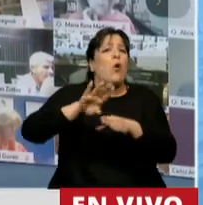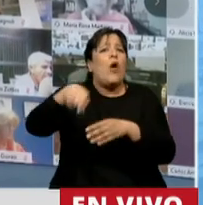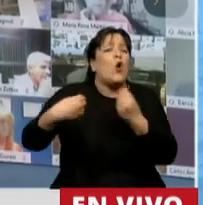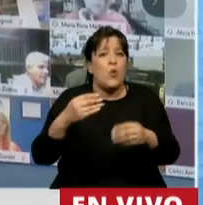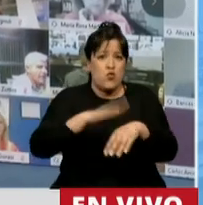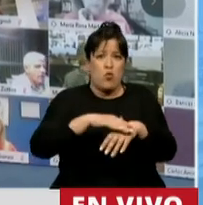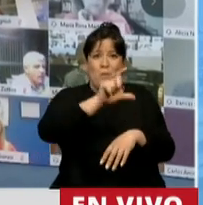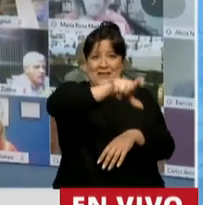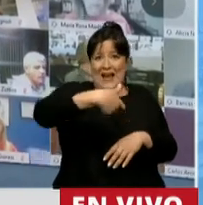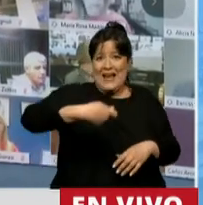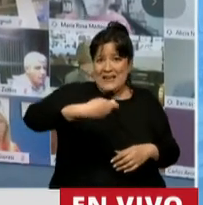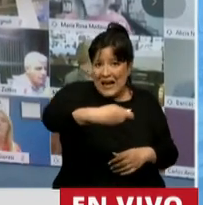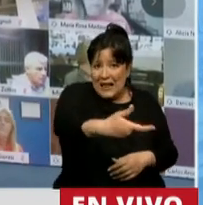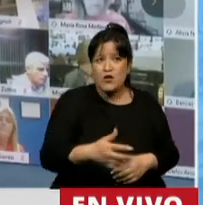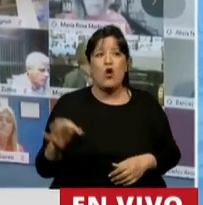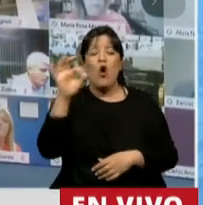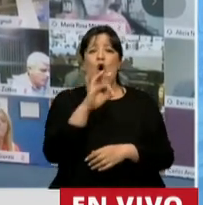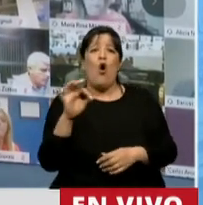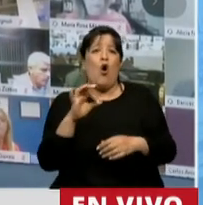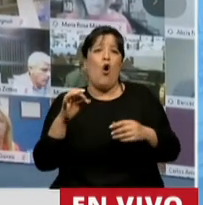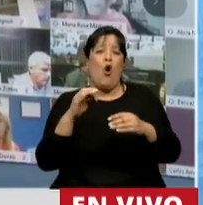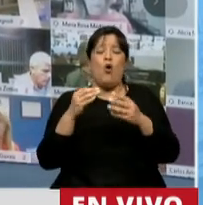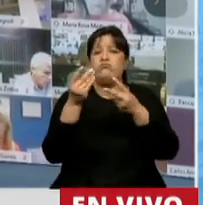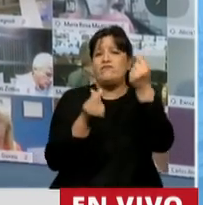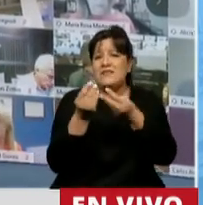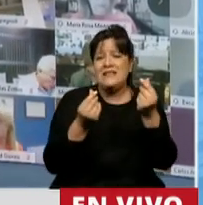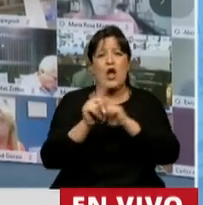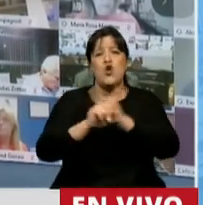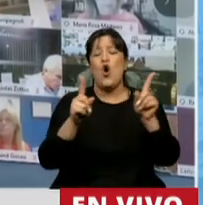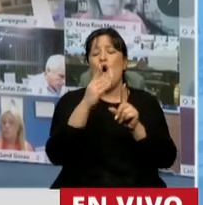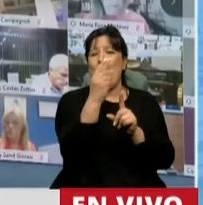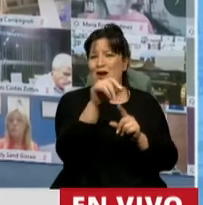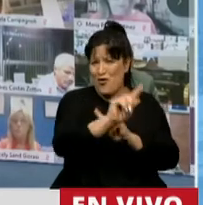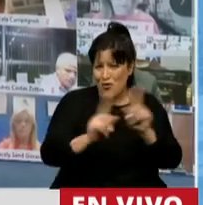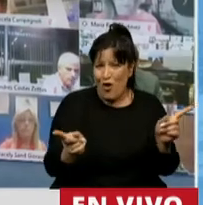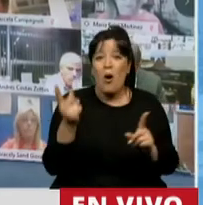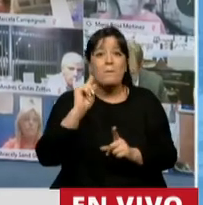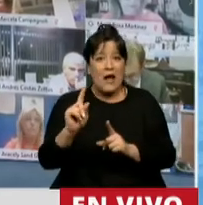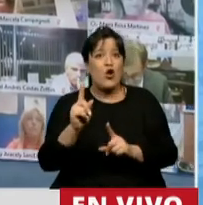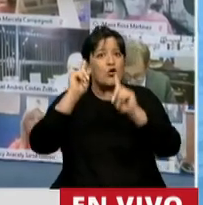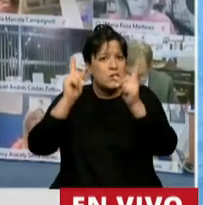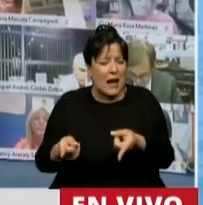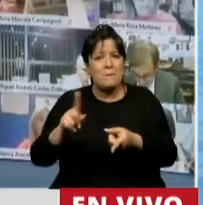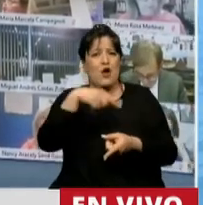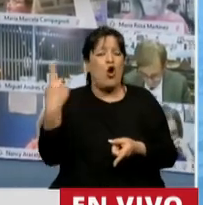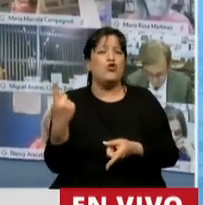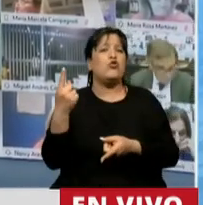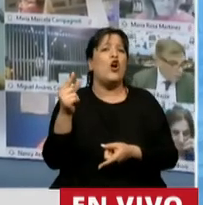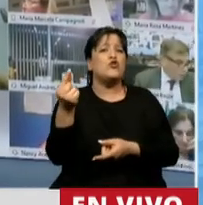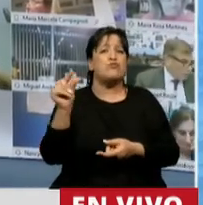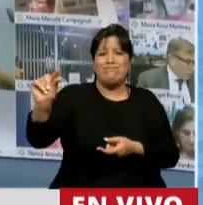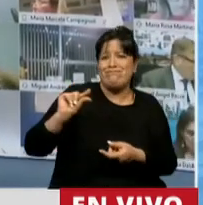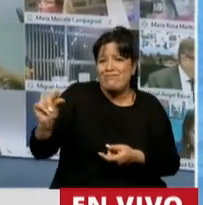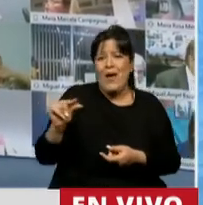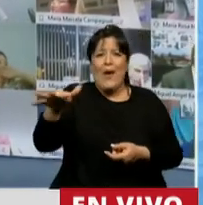o con financieras no bancarias o en muchos casos con créditos tomados en el